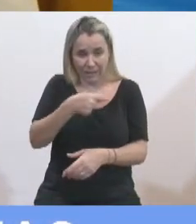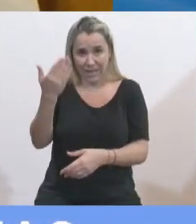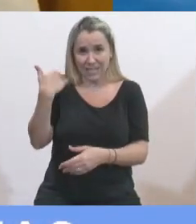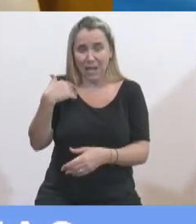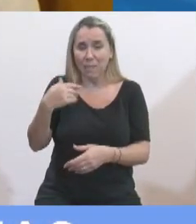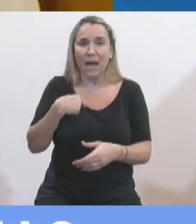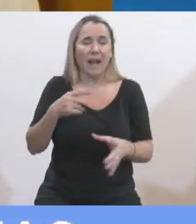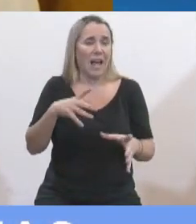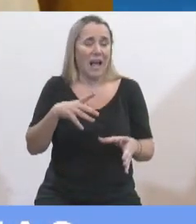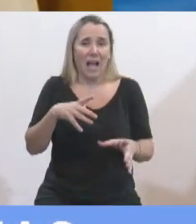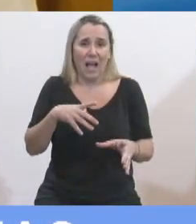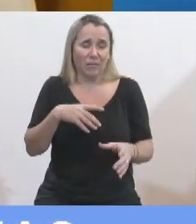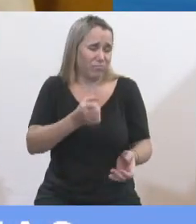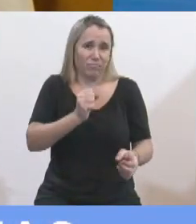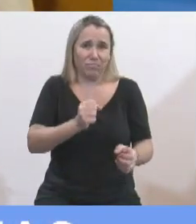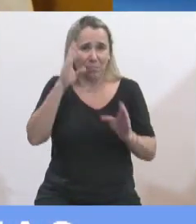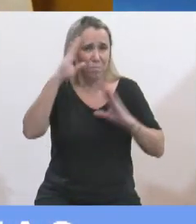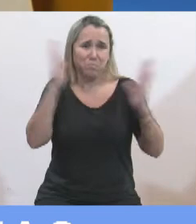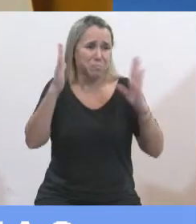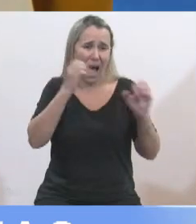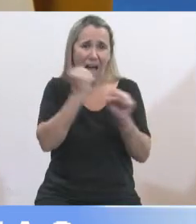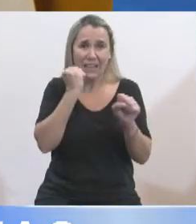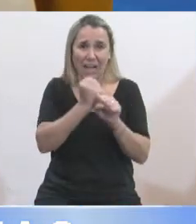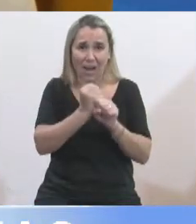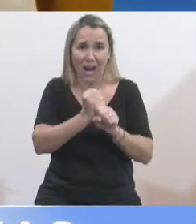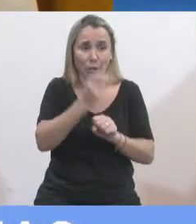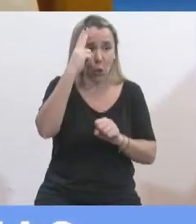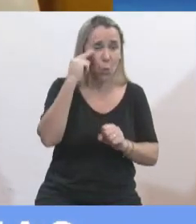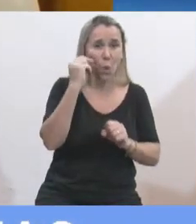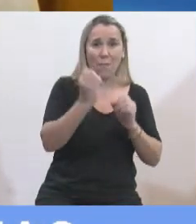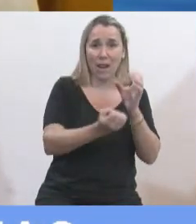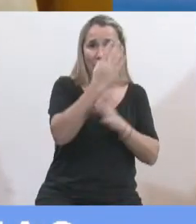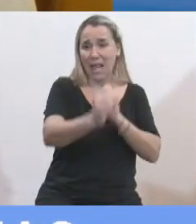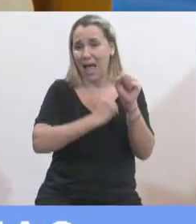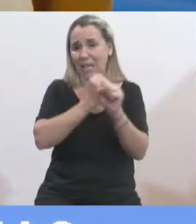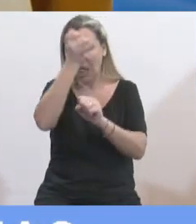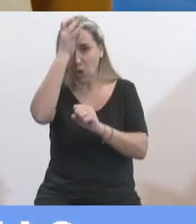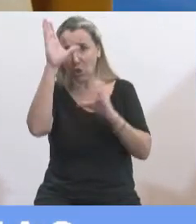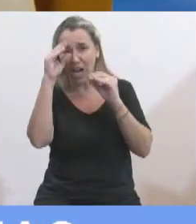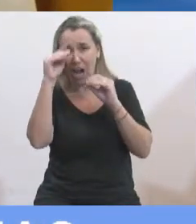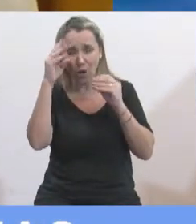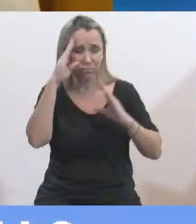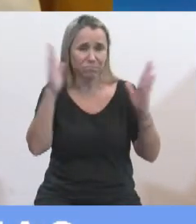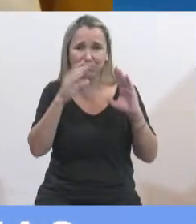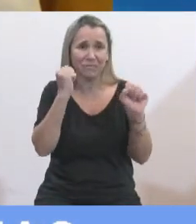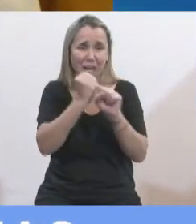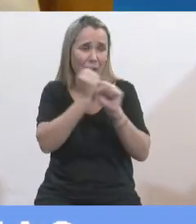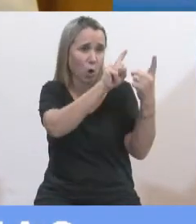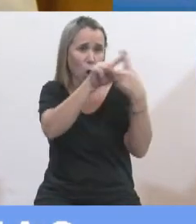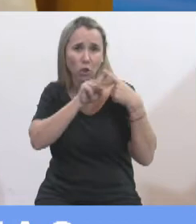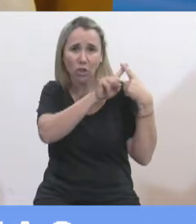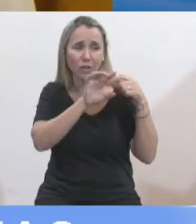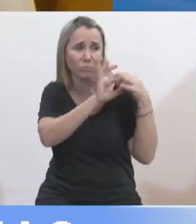agotamos, prácticamente de las 9 de la mañana hasta las 12 de la noche, estuvimos trabajando en las comisiones, en contactos,